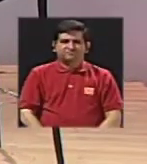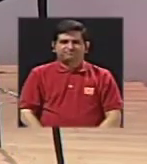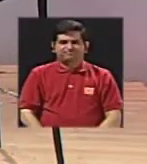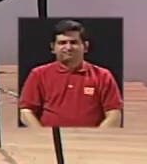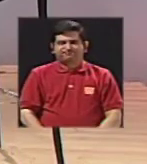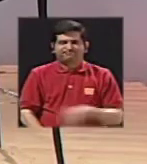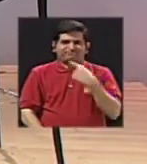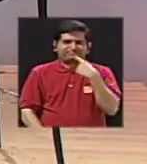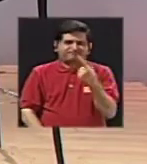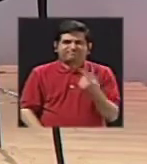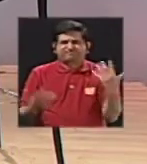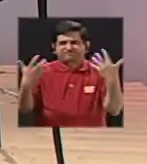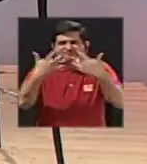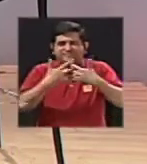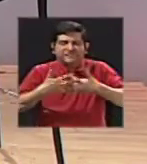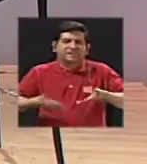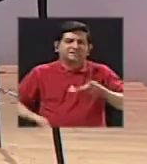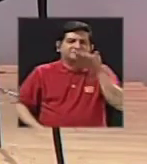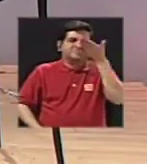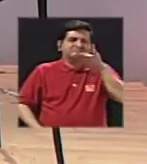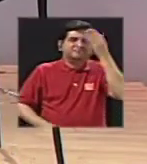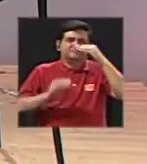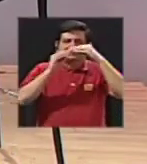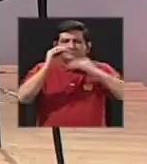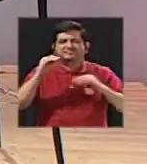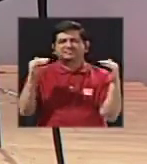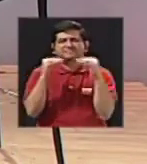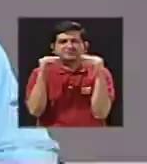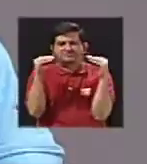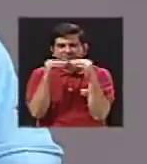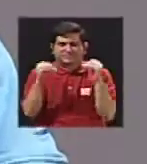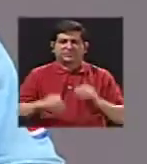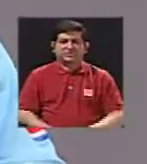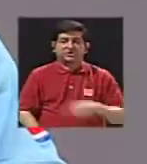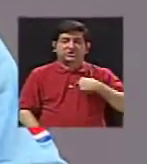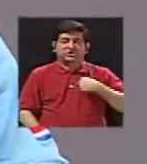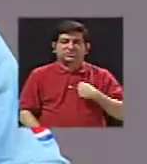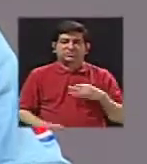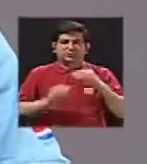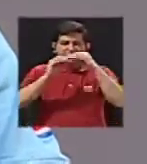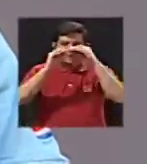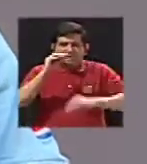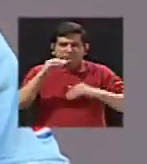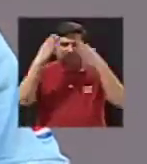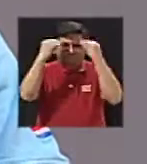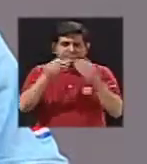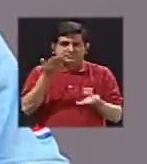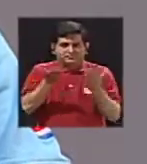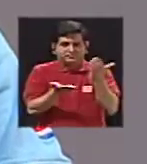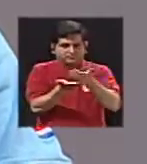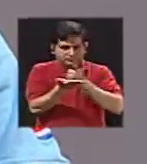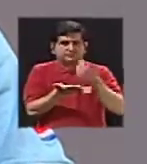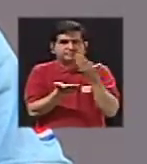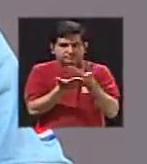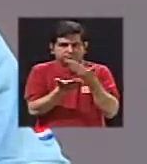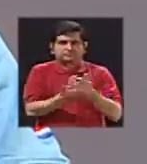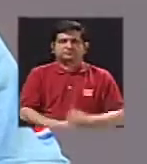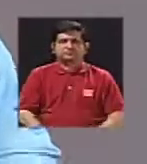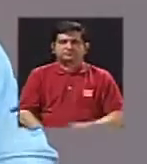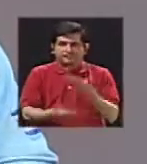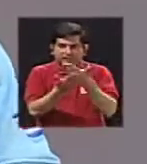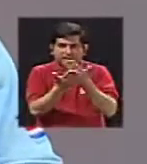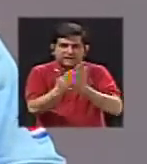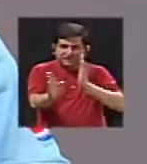pues, por así decirlo, mezclado con el aire, en menor concentración, que voy a perder ciertos datos que una muestra. Entonces, las muestras